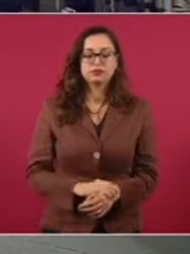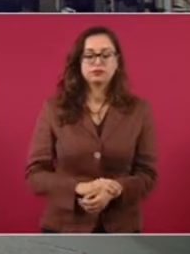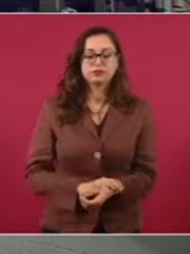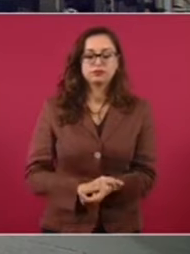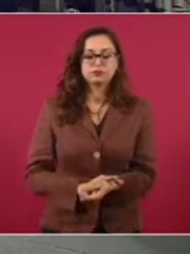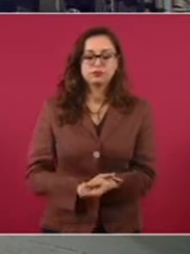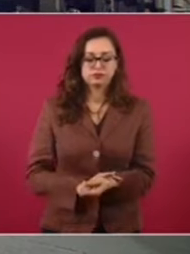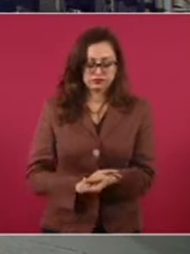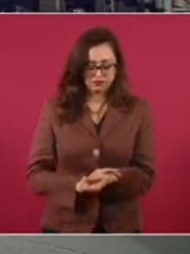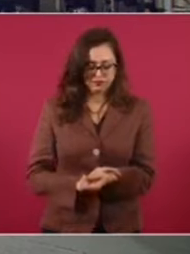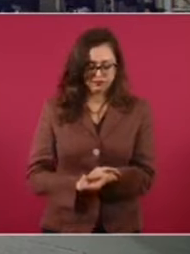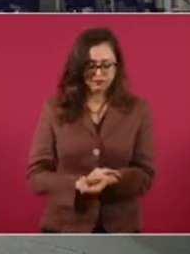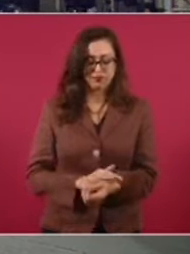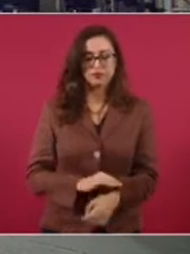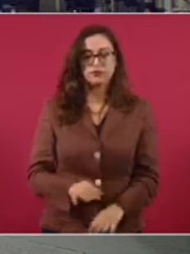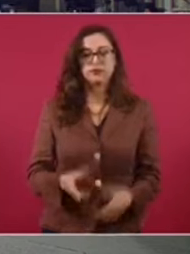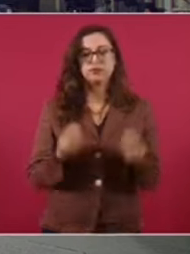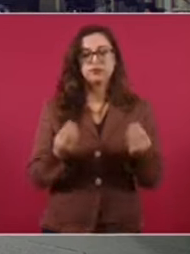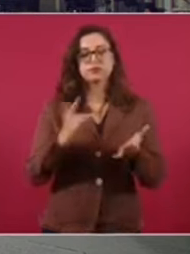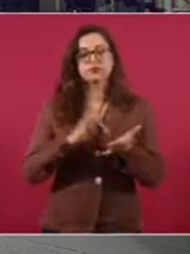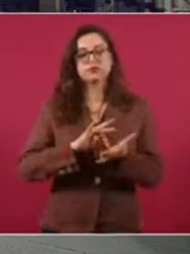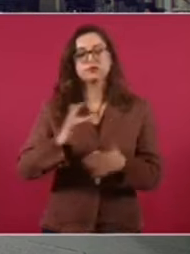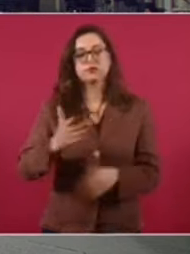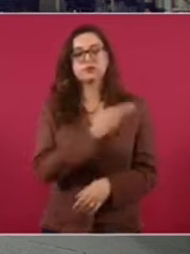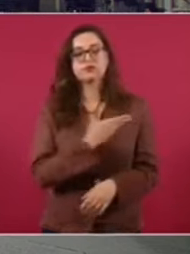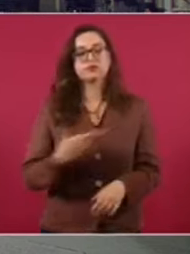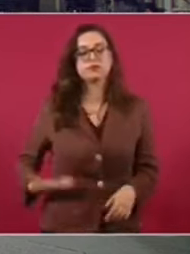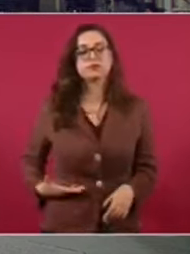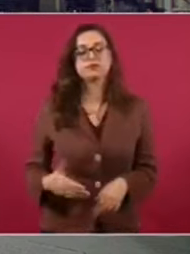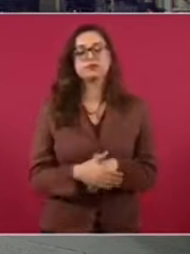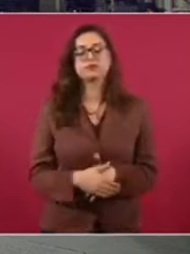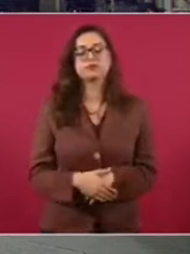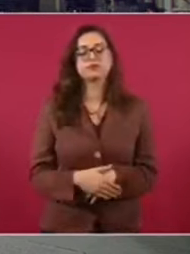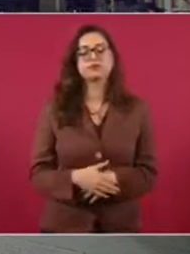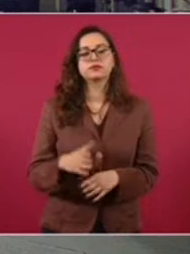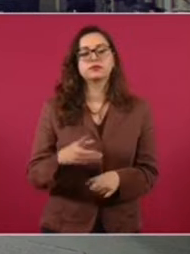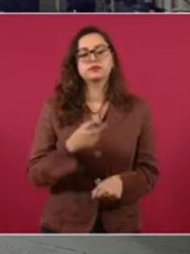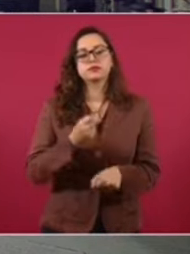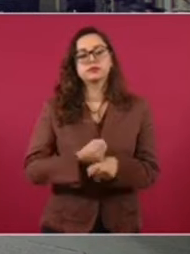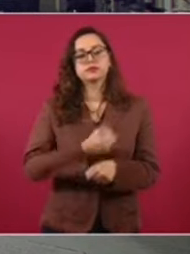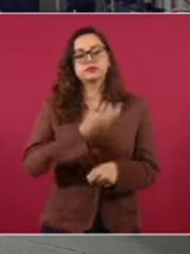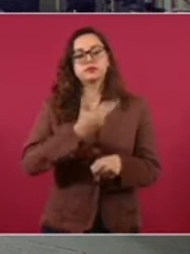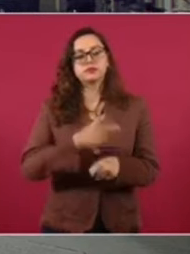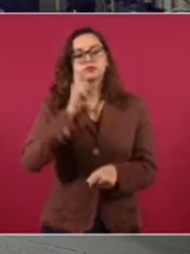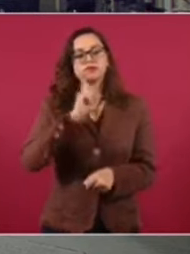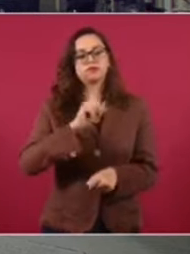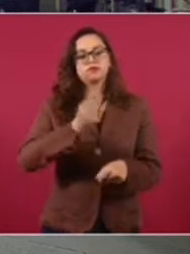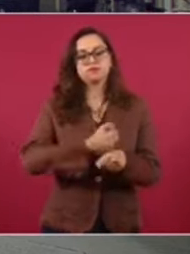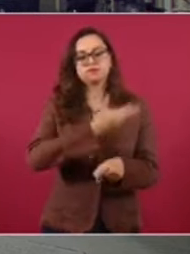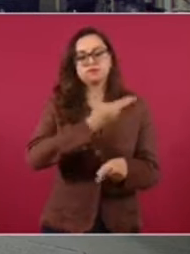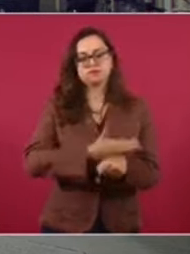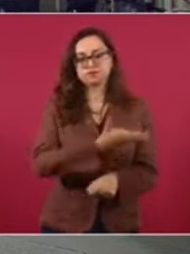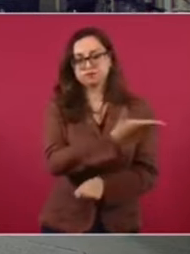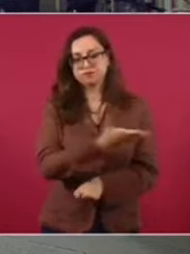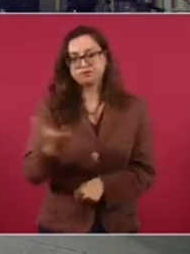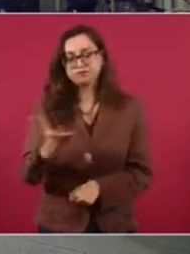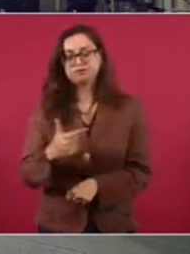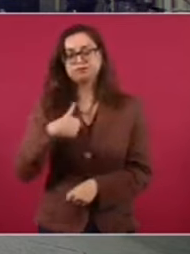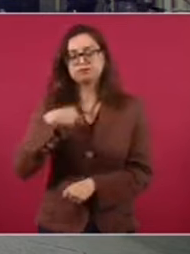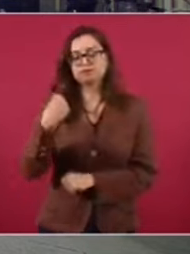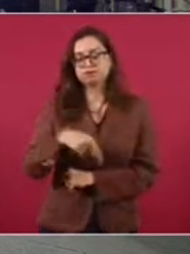Muchas gracias presidente, buenos días secretarias, subsecretarios, Carlos Montesinos de Reporte Indigo. Primero presidente, preguntarle,